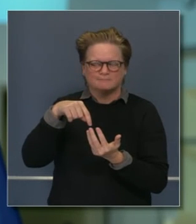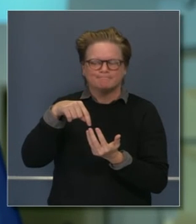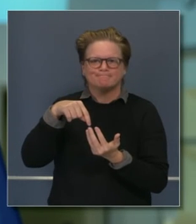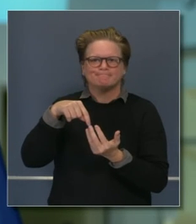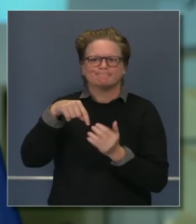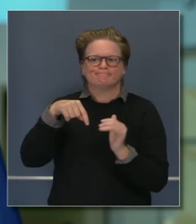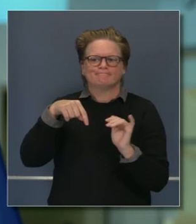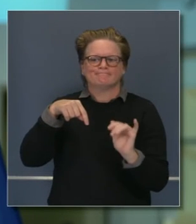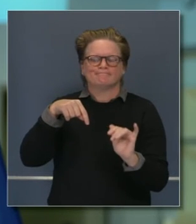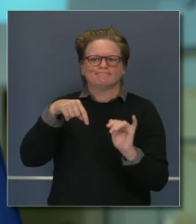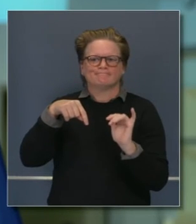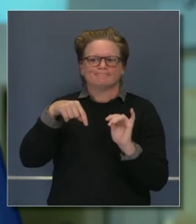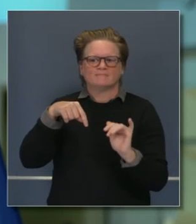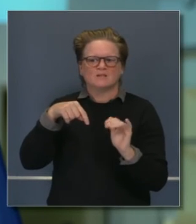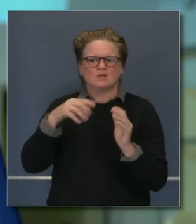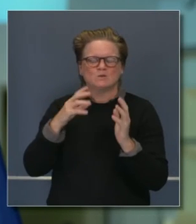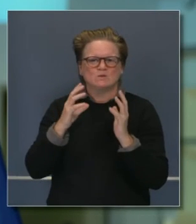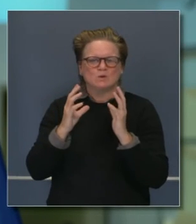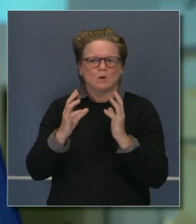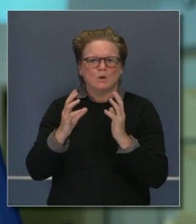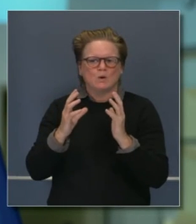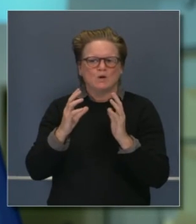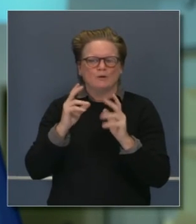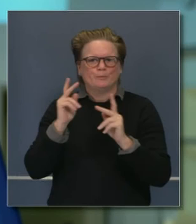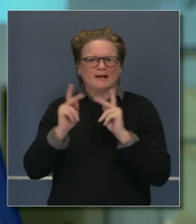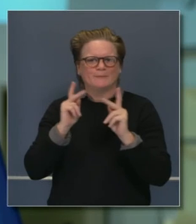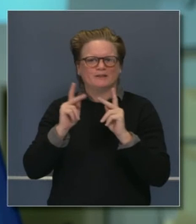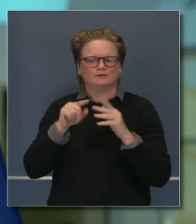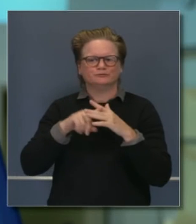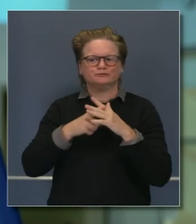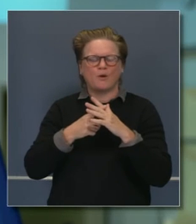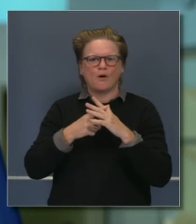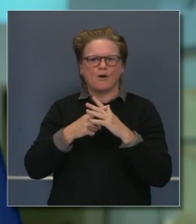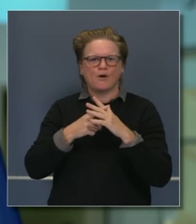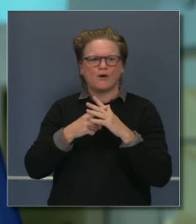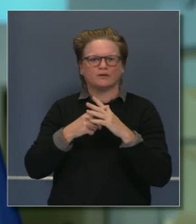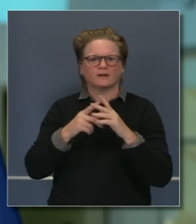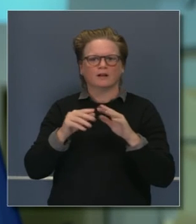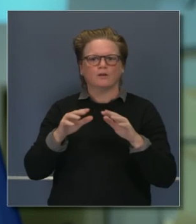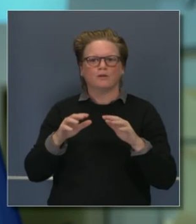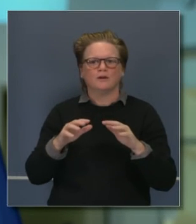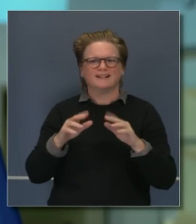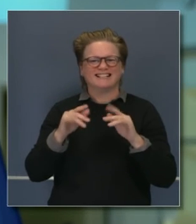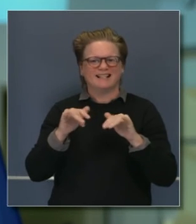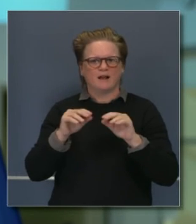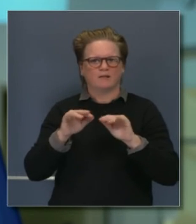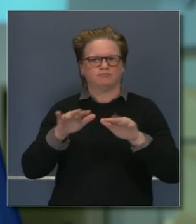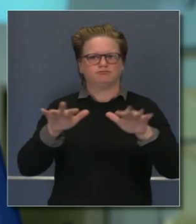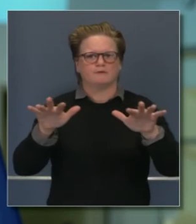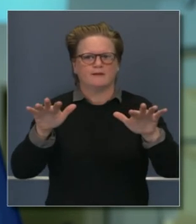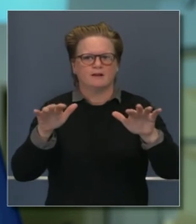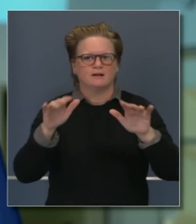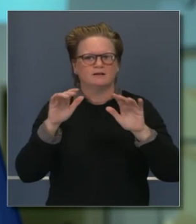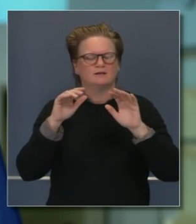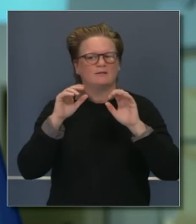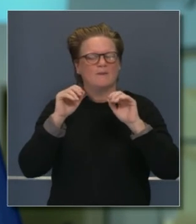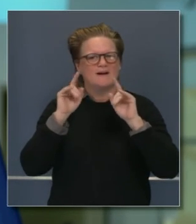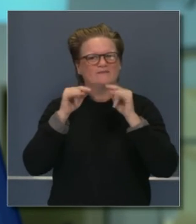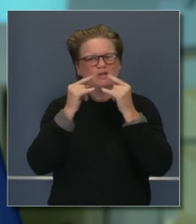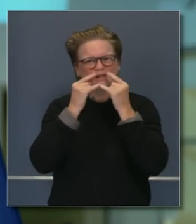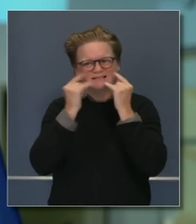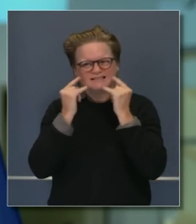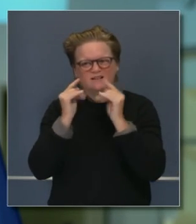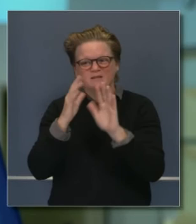reconocer que hemos bajado la guardia, pero tenemos que subir la guardia de inmediato, incluso con mascarillas, viendo a seres